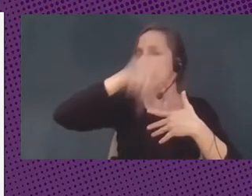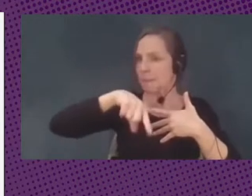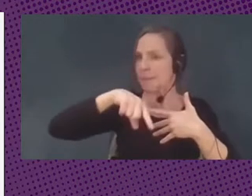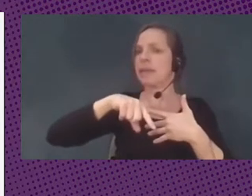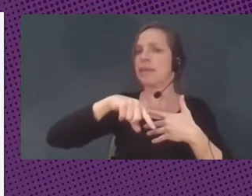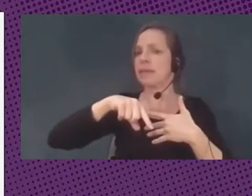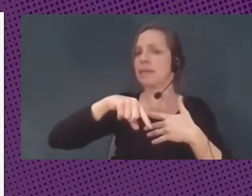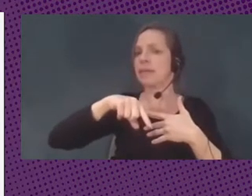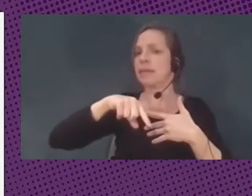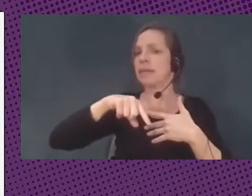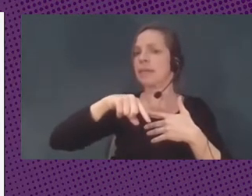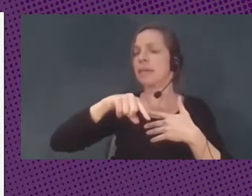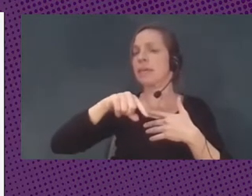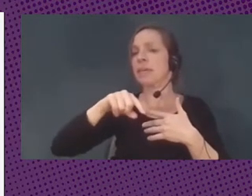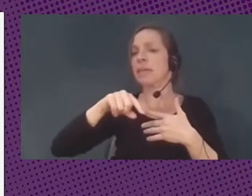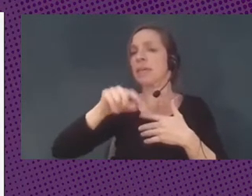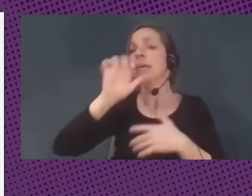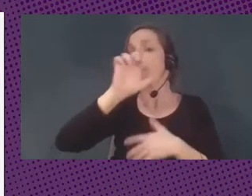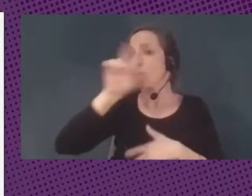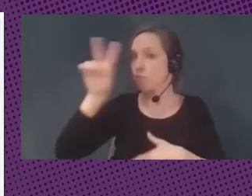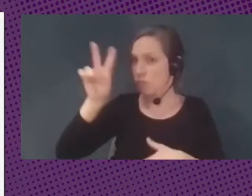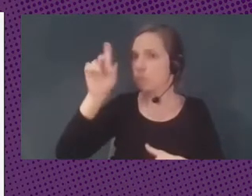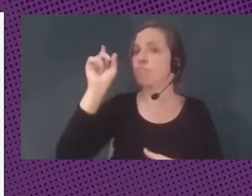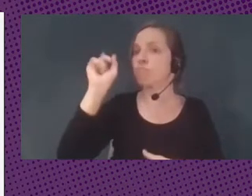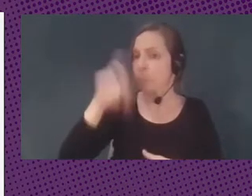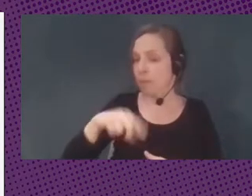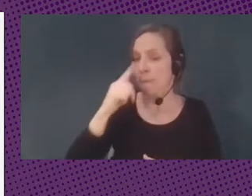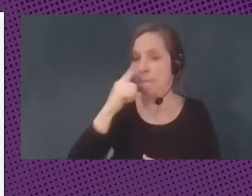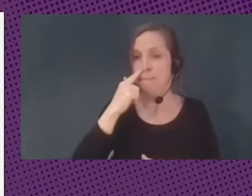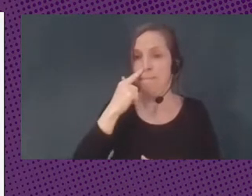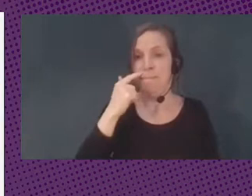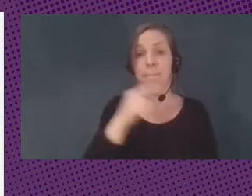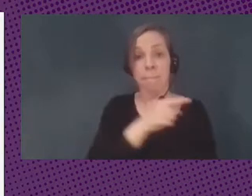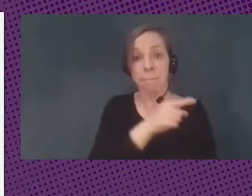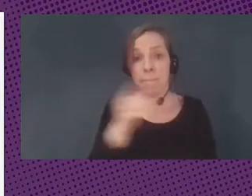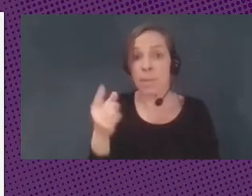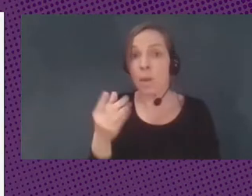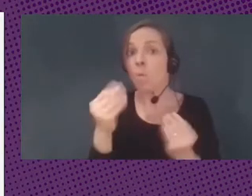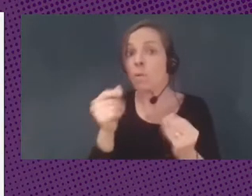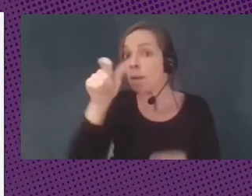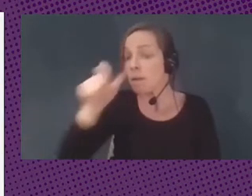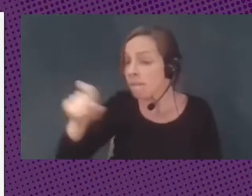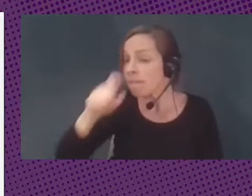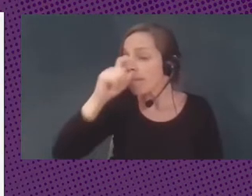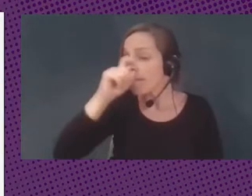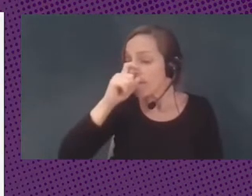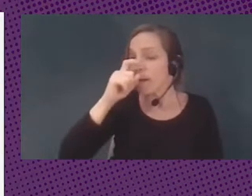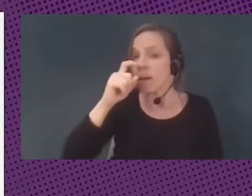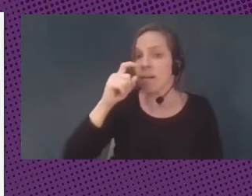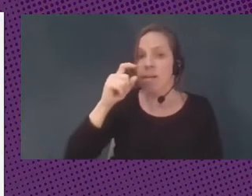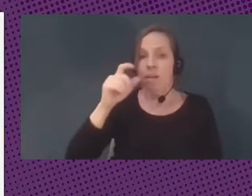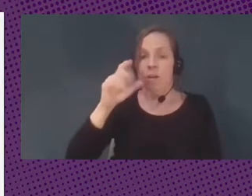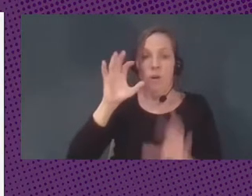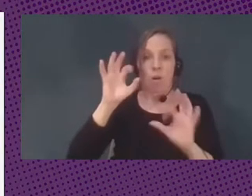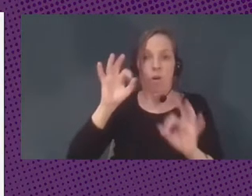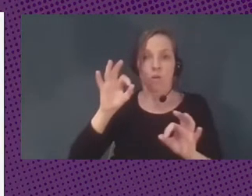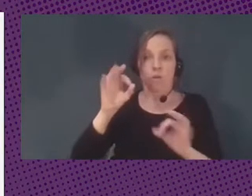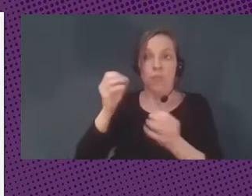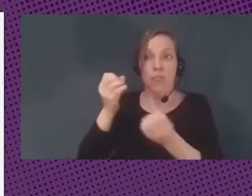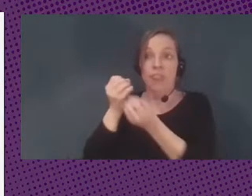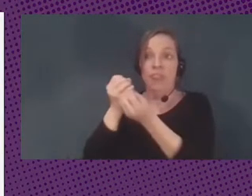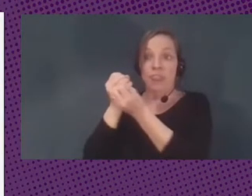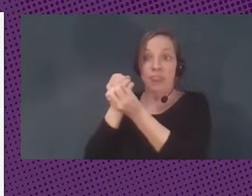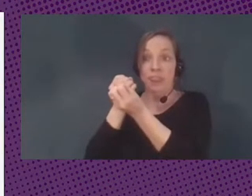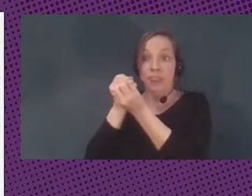importante en los propios Estados Unidos. Muchos recordarán la gran filtración de información de los datos de